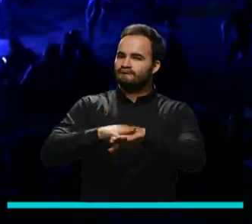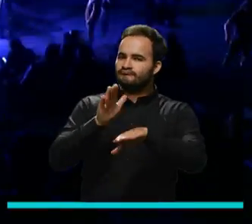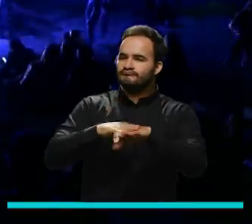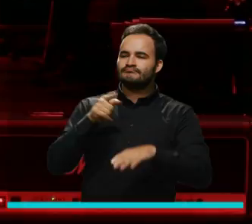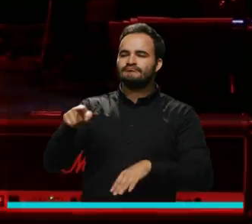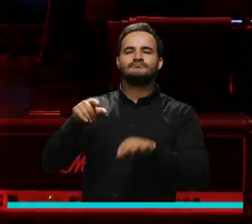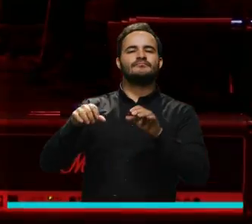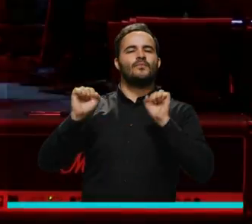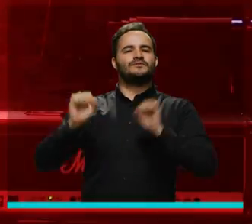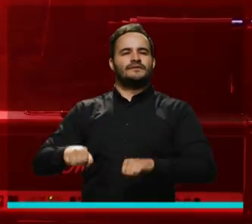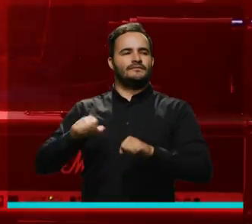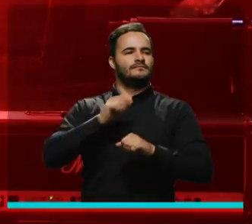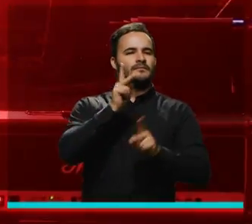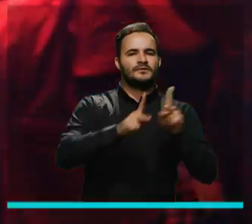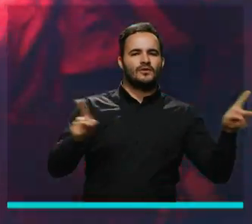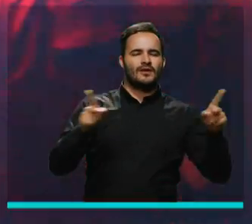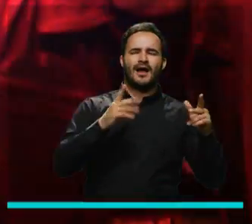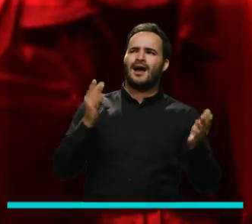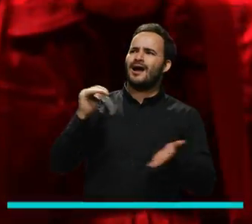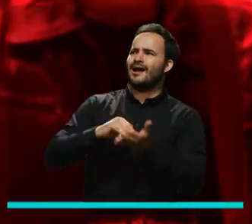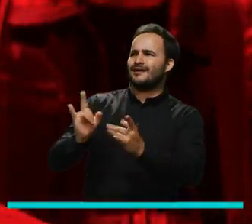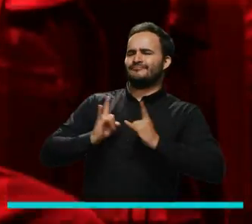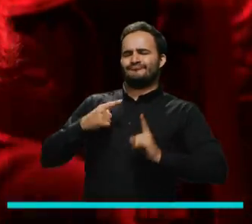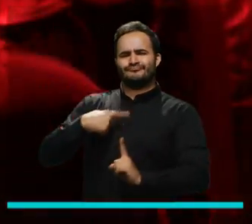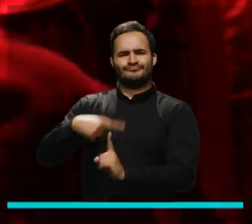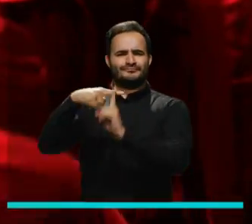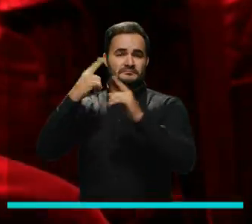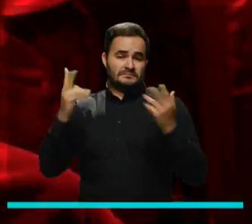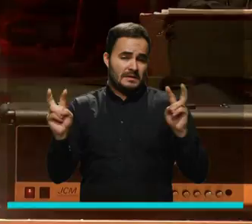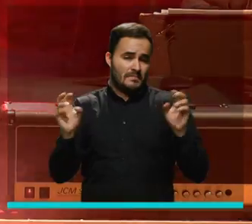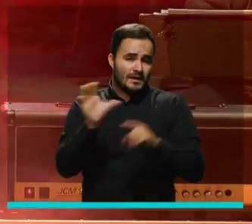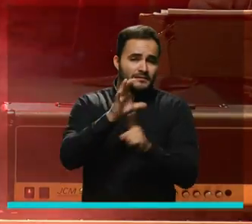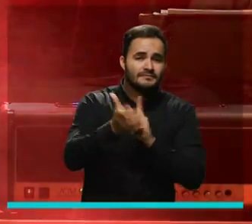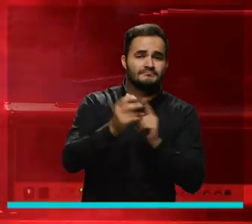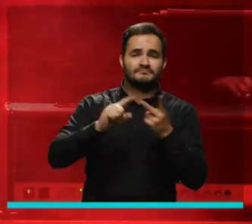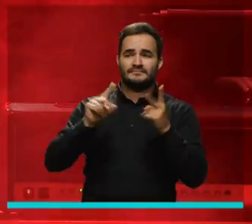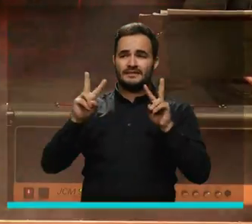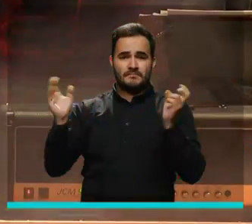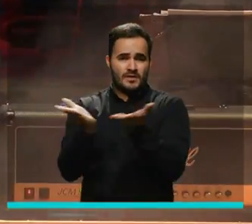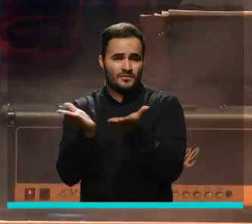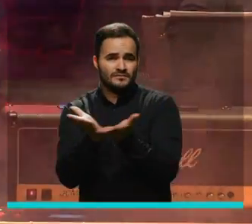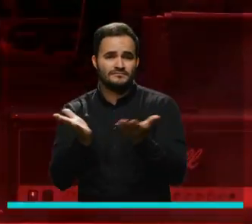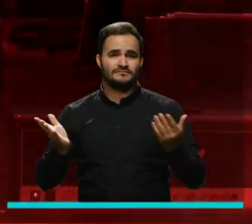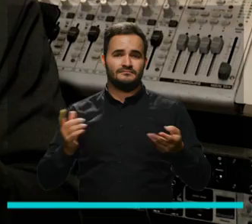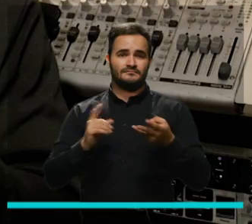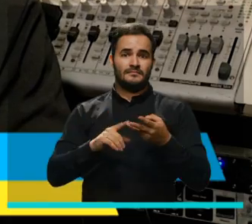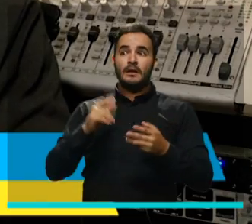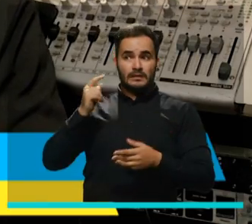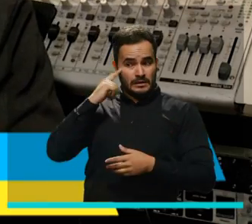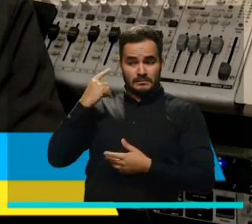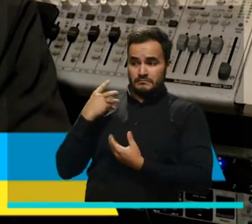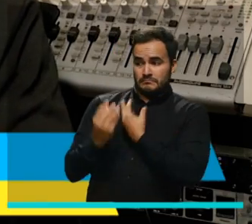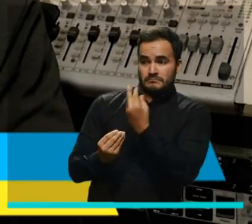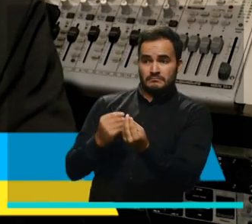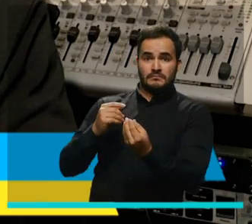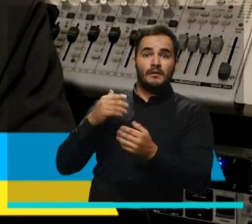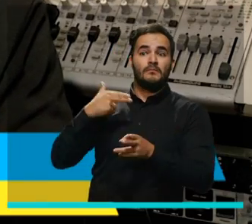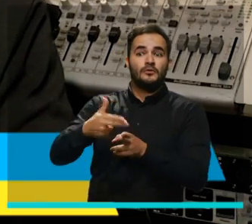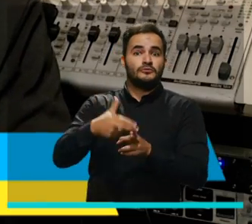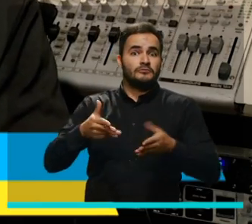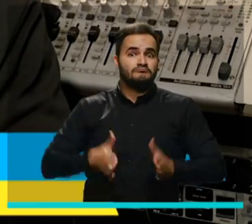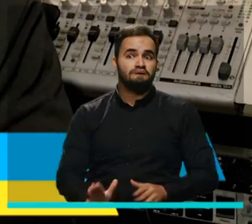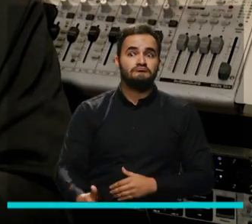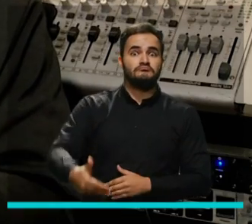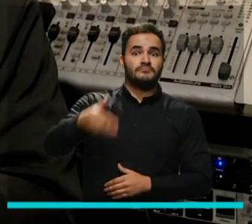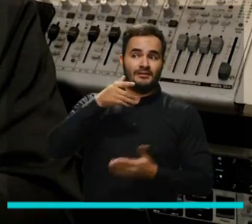reapertura, se convierte en un lugar de esperanza en cultura, en educación para las generaciones que vienen y